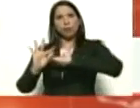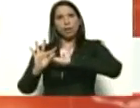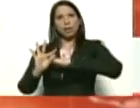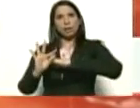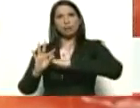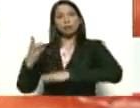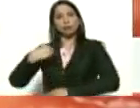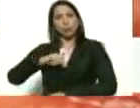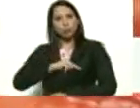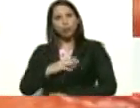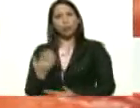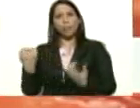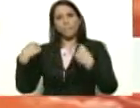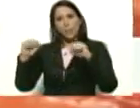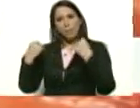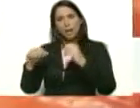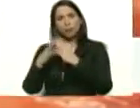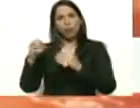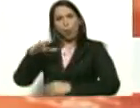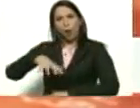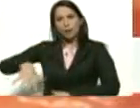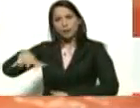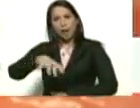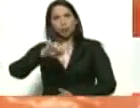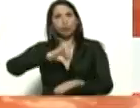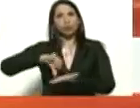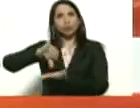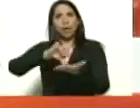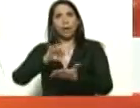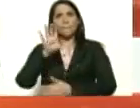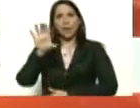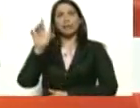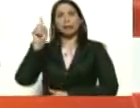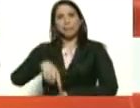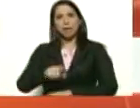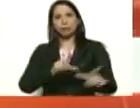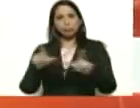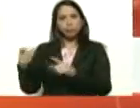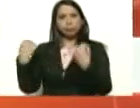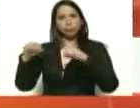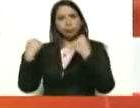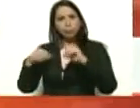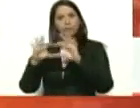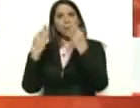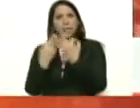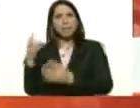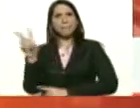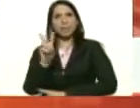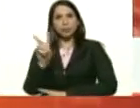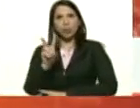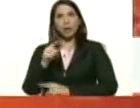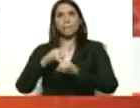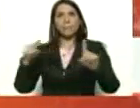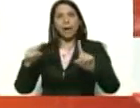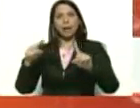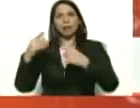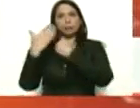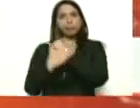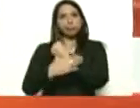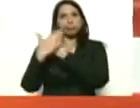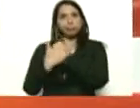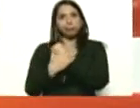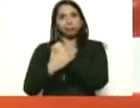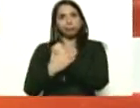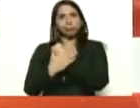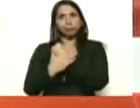estamos preparados en todos los estados y ciudades del país y está preparada la familia venezolana para albergarlos y que